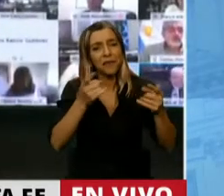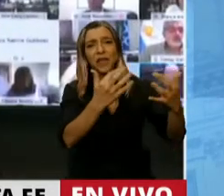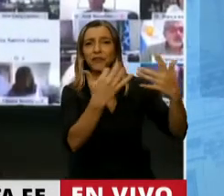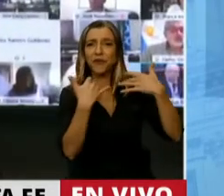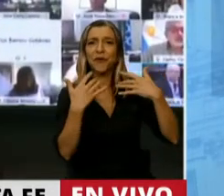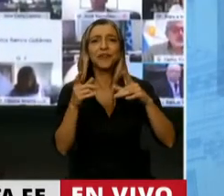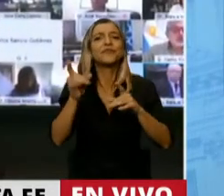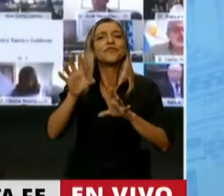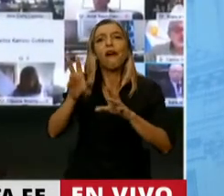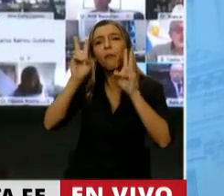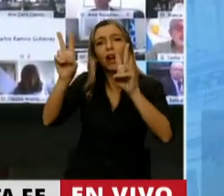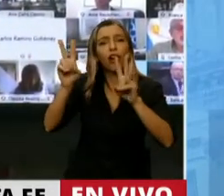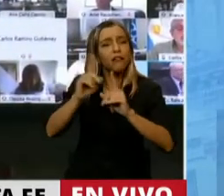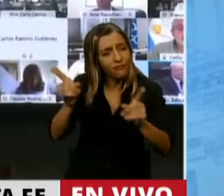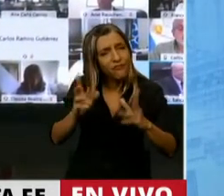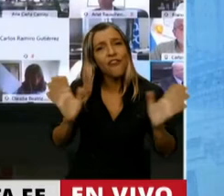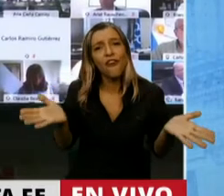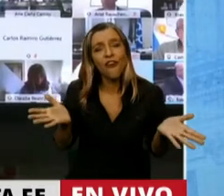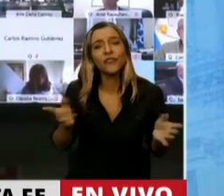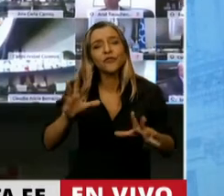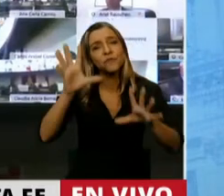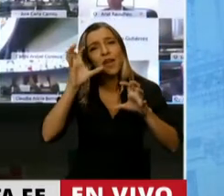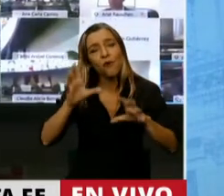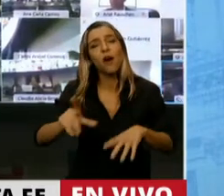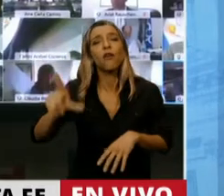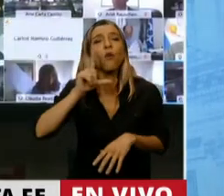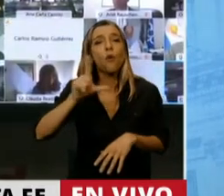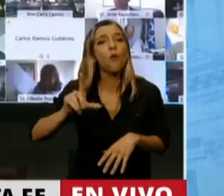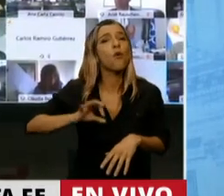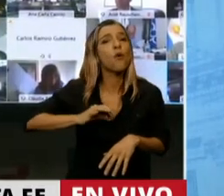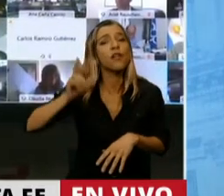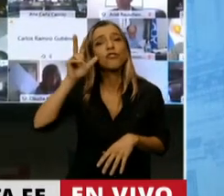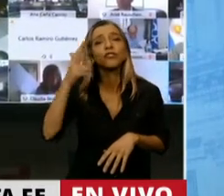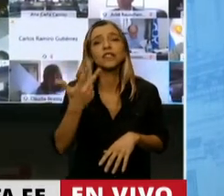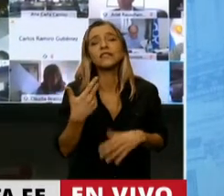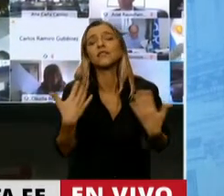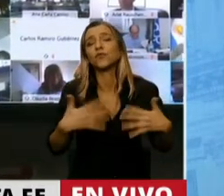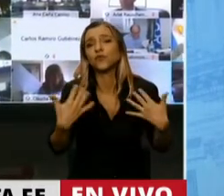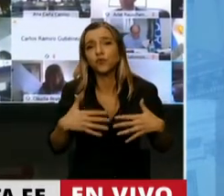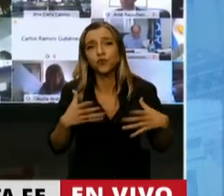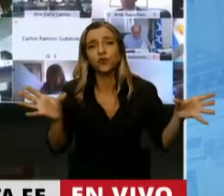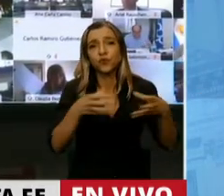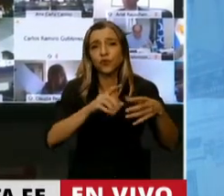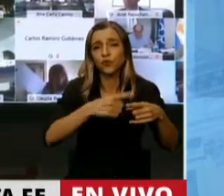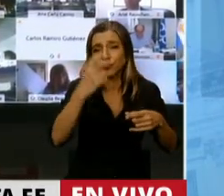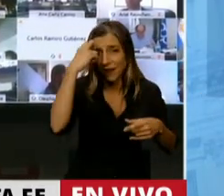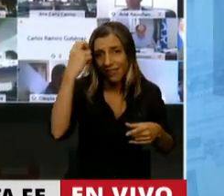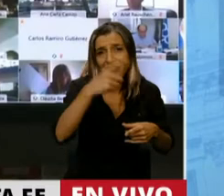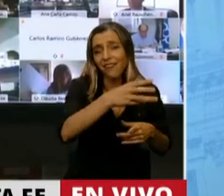la presidencia de la Unión Cívica Radical en julio de 1983. Extraordinario. Yo los invito a que lo lean.